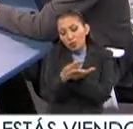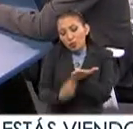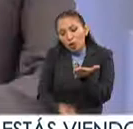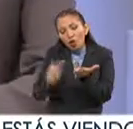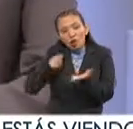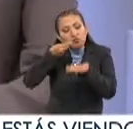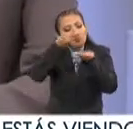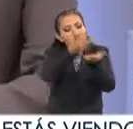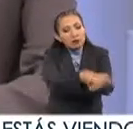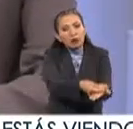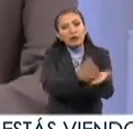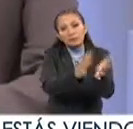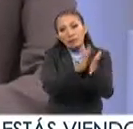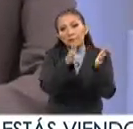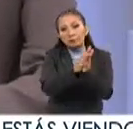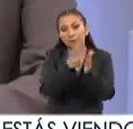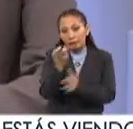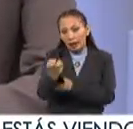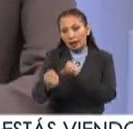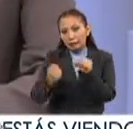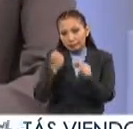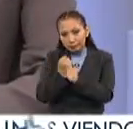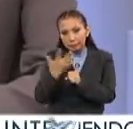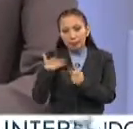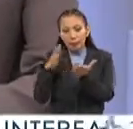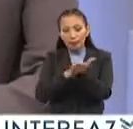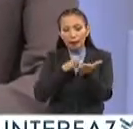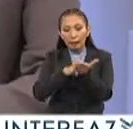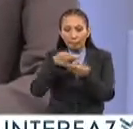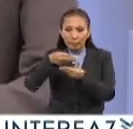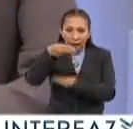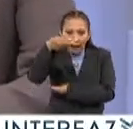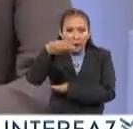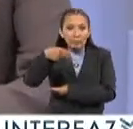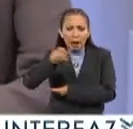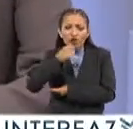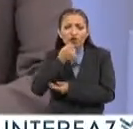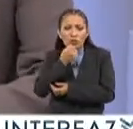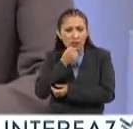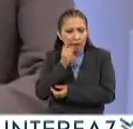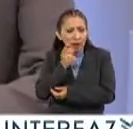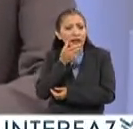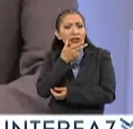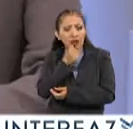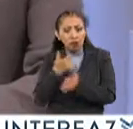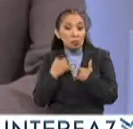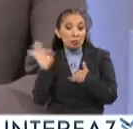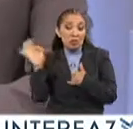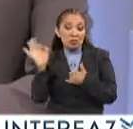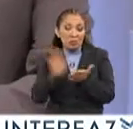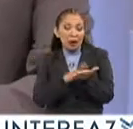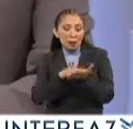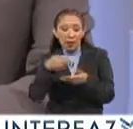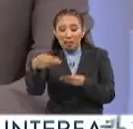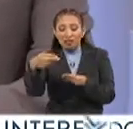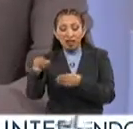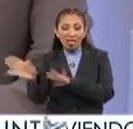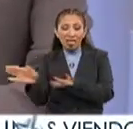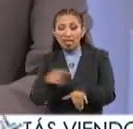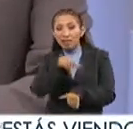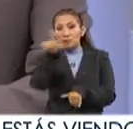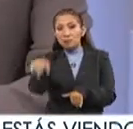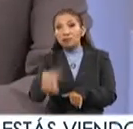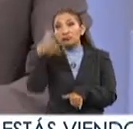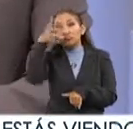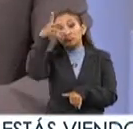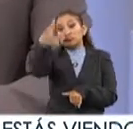de participación. Este año se está llevando en papel, pero también niños y adolescentes a lo mejor el papel ya lo van a dejar un poco